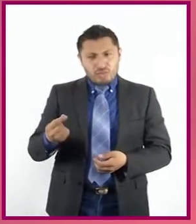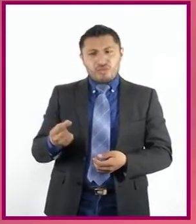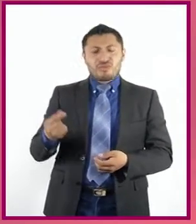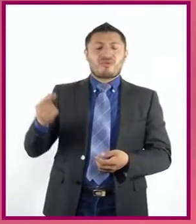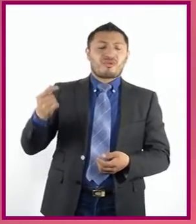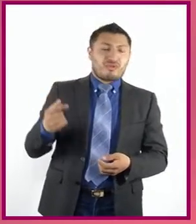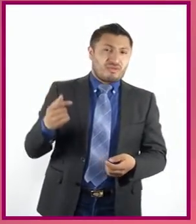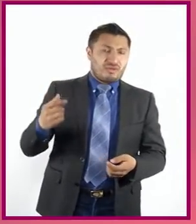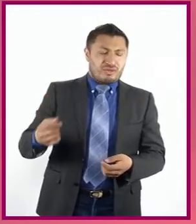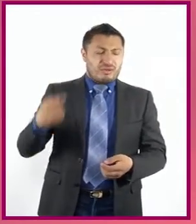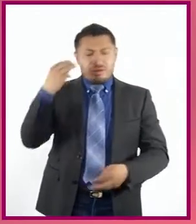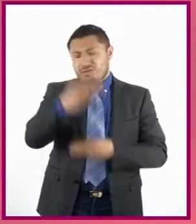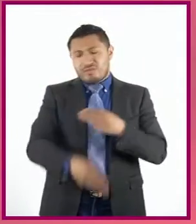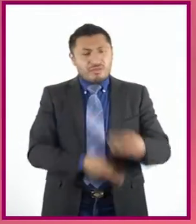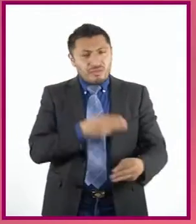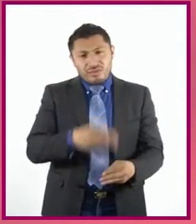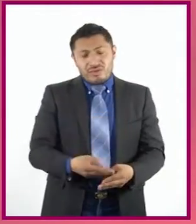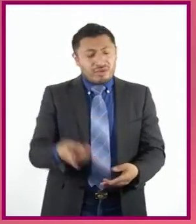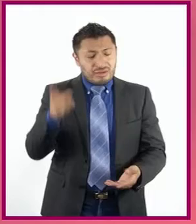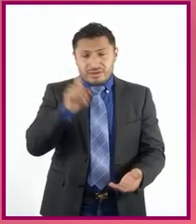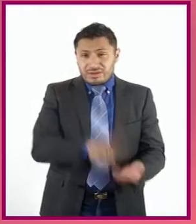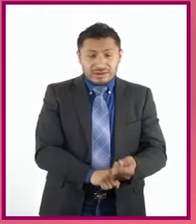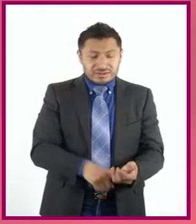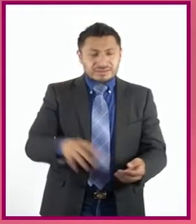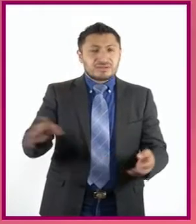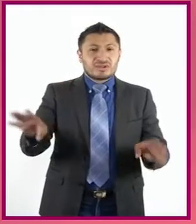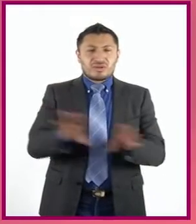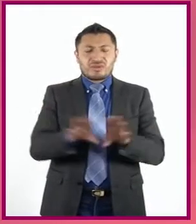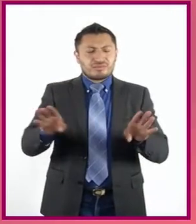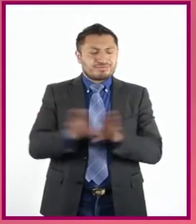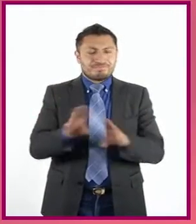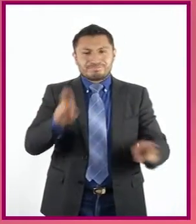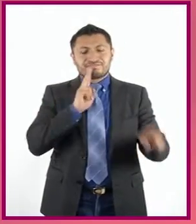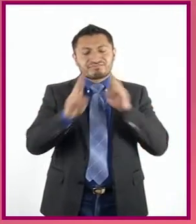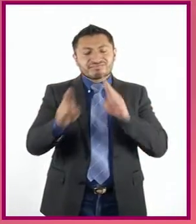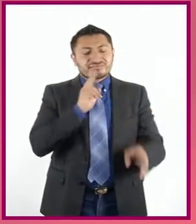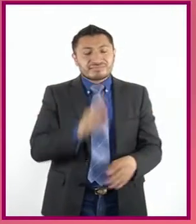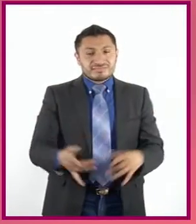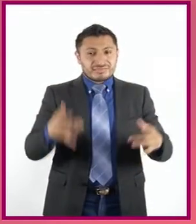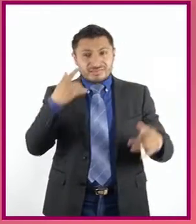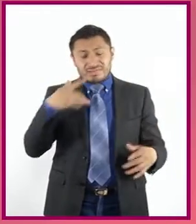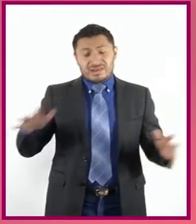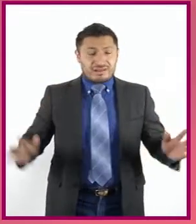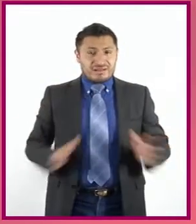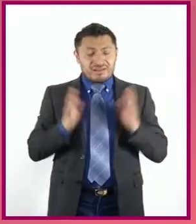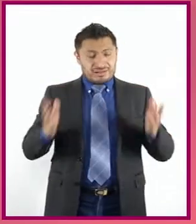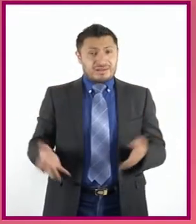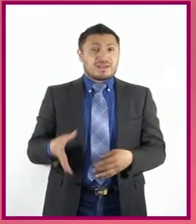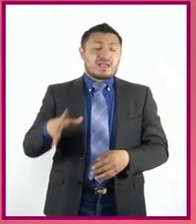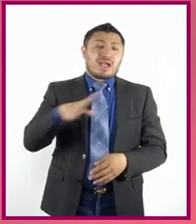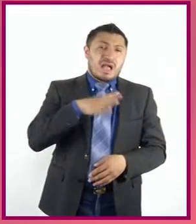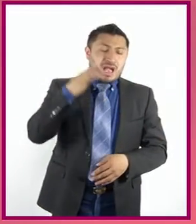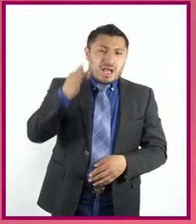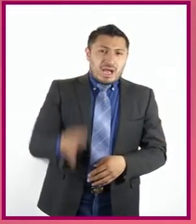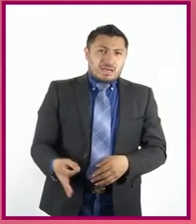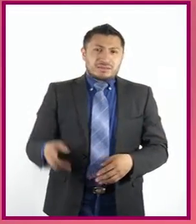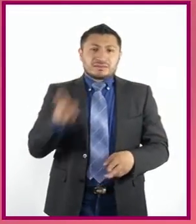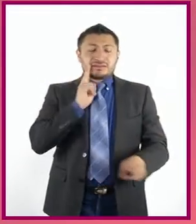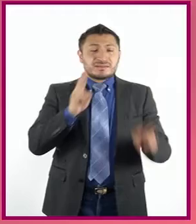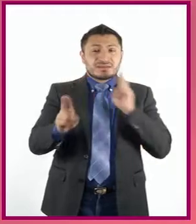trastocado por esta noticia. Cómo esta niña de 10 años asume y enfrenta el conocimiento de su adopción.